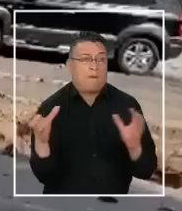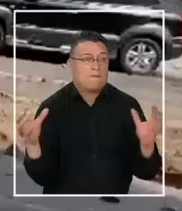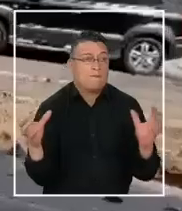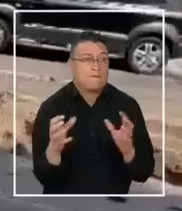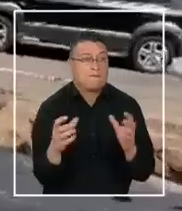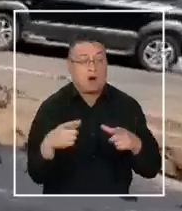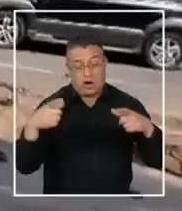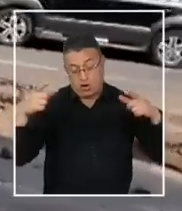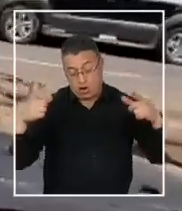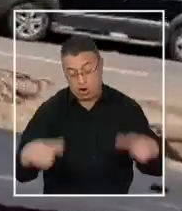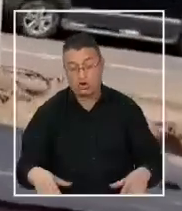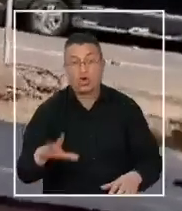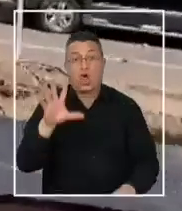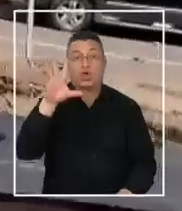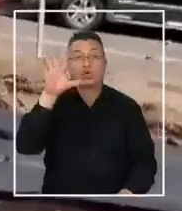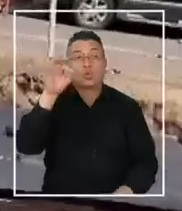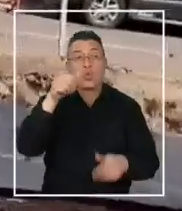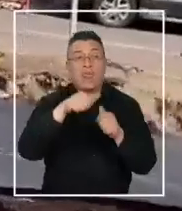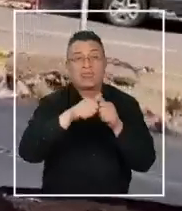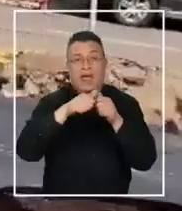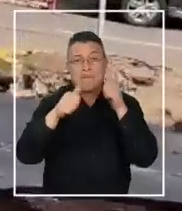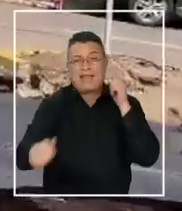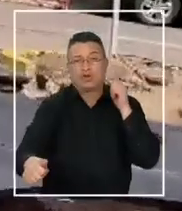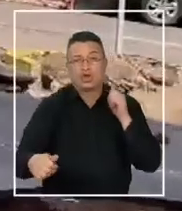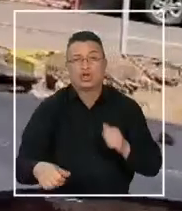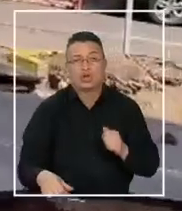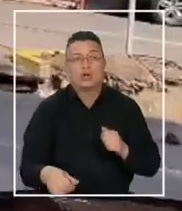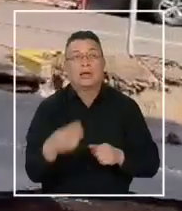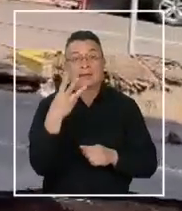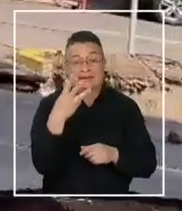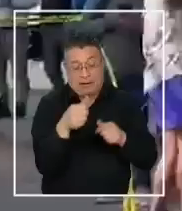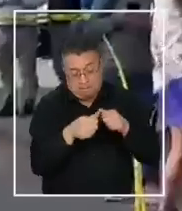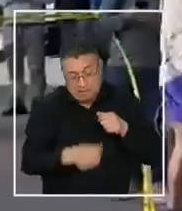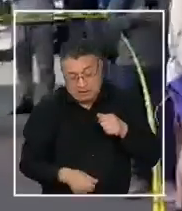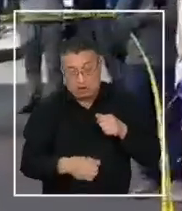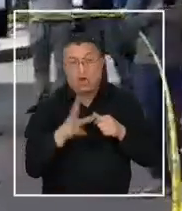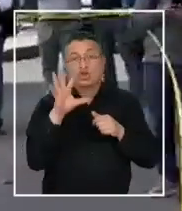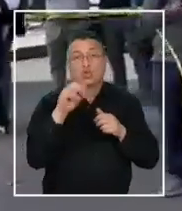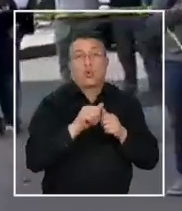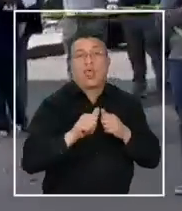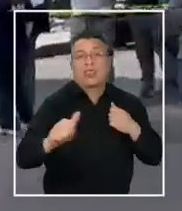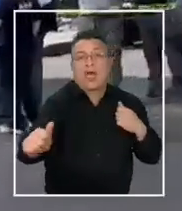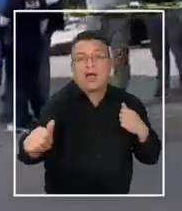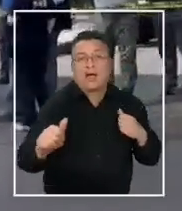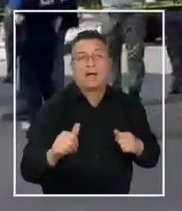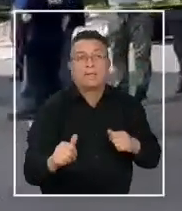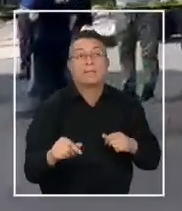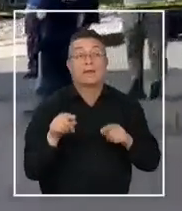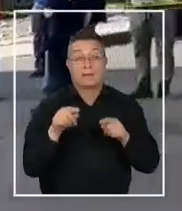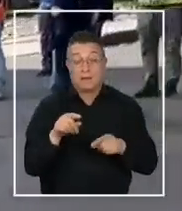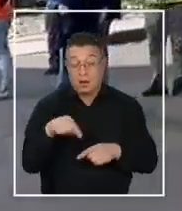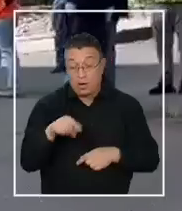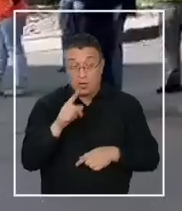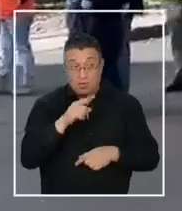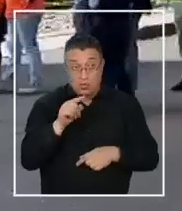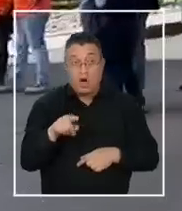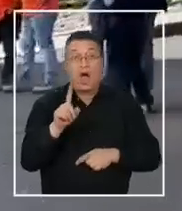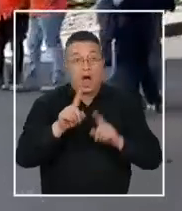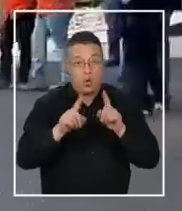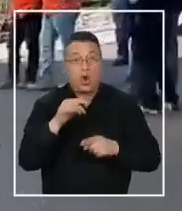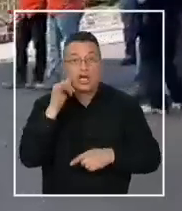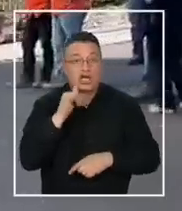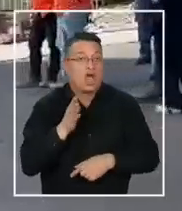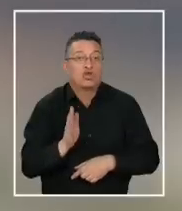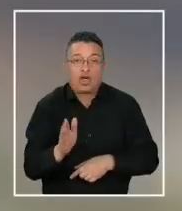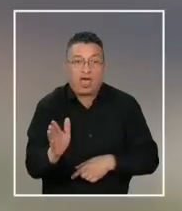se generó un socavón de 50 metros de extensión y 3 de profundidad. Al cierre de esta nota, aún sectores de Iquique